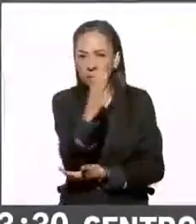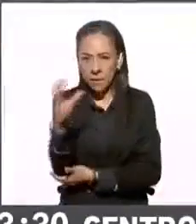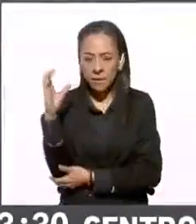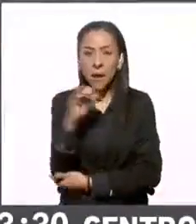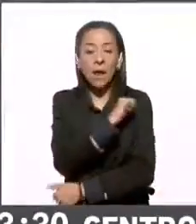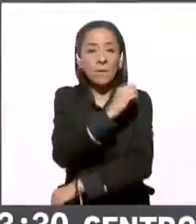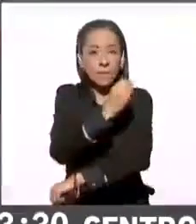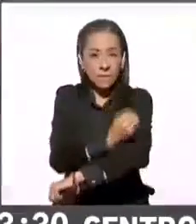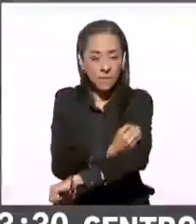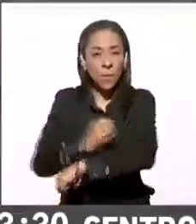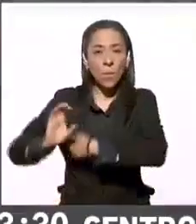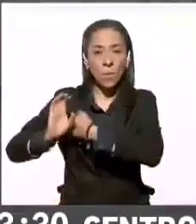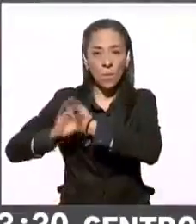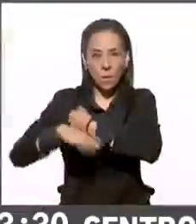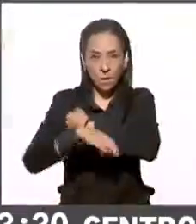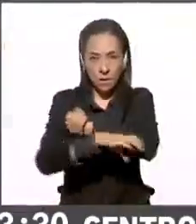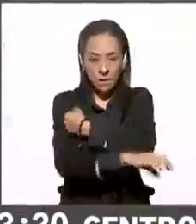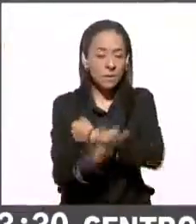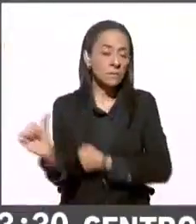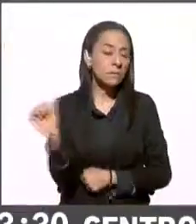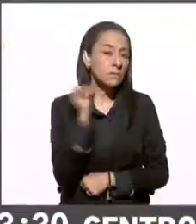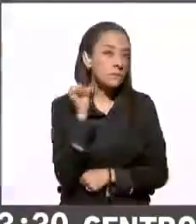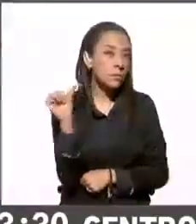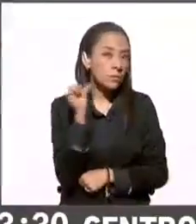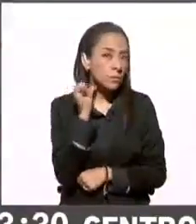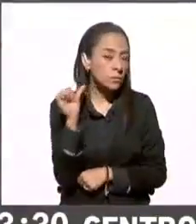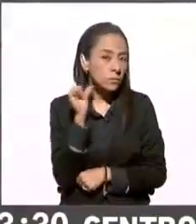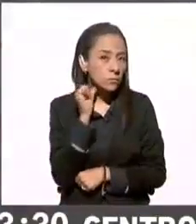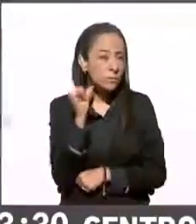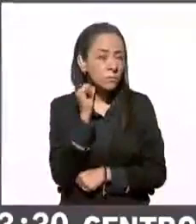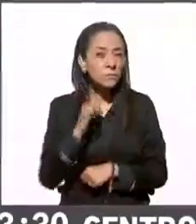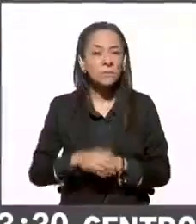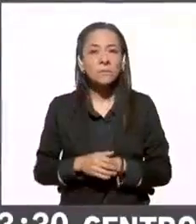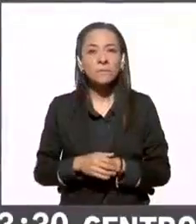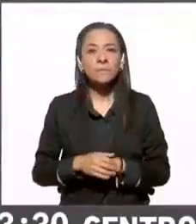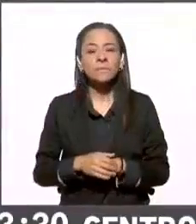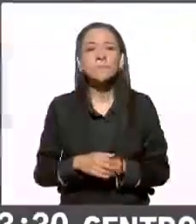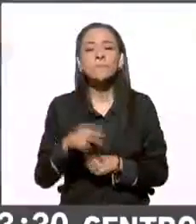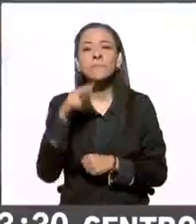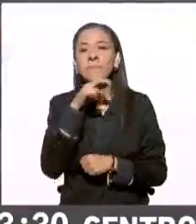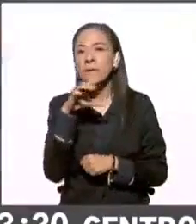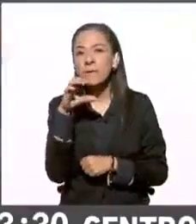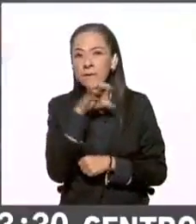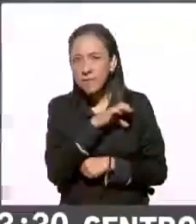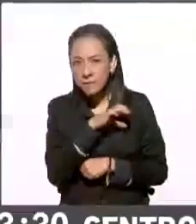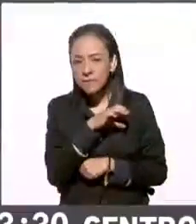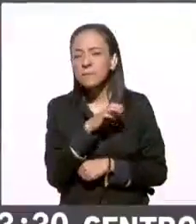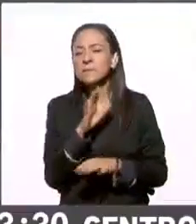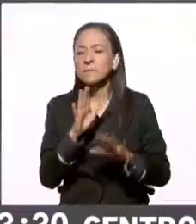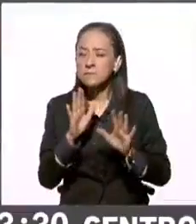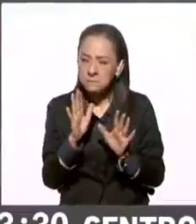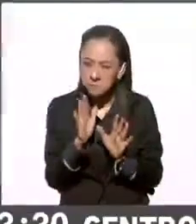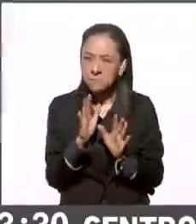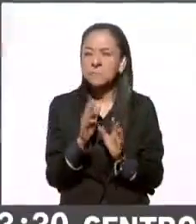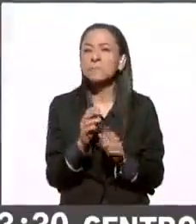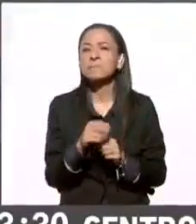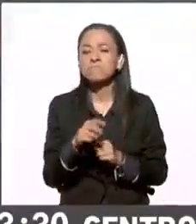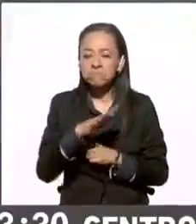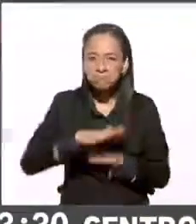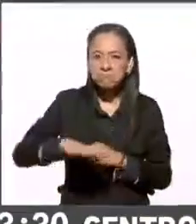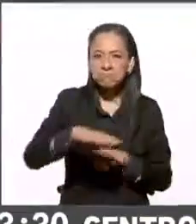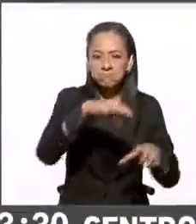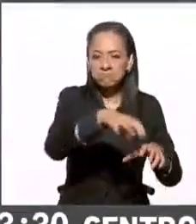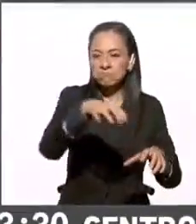Obregón, Coajimalpa, Azcapotzalco, Venuciano Carranza, serían algunas de estas nueve